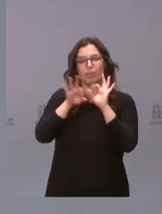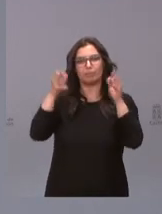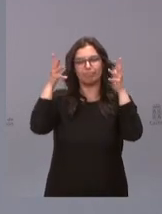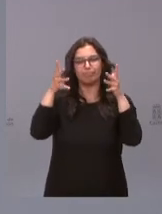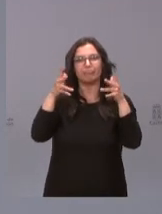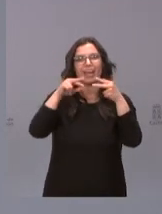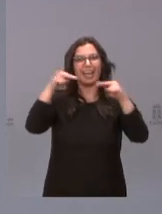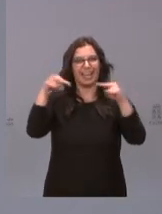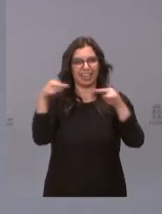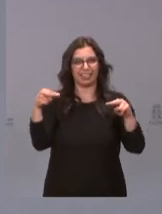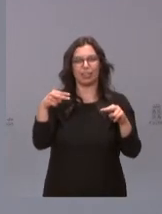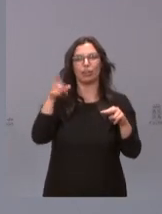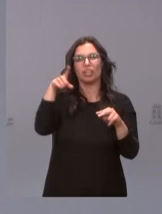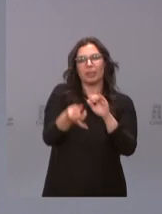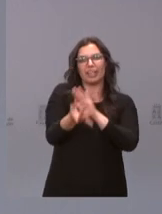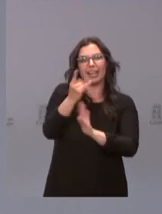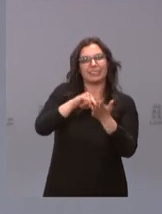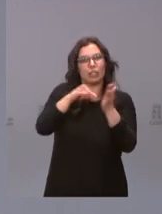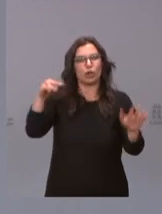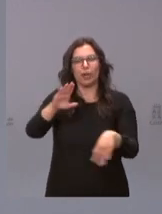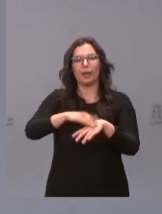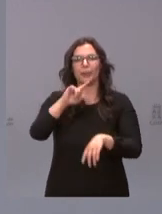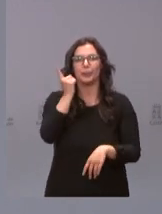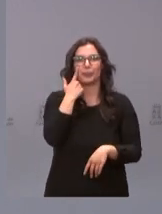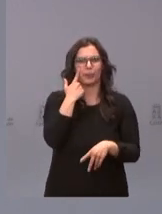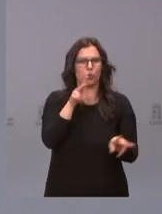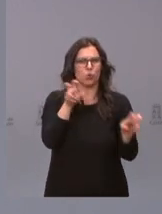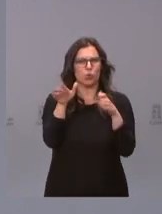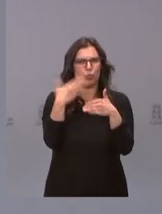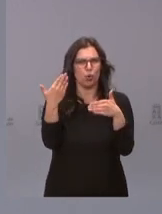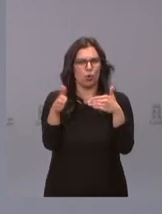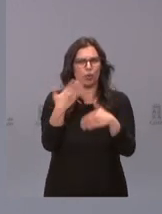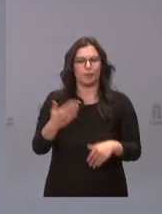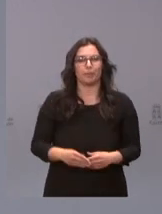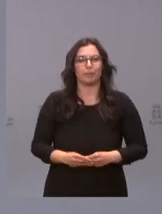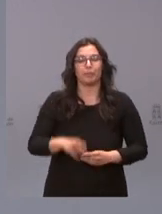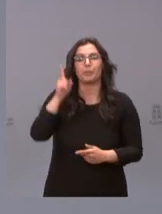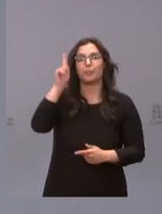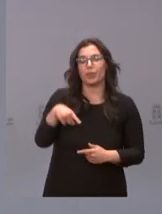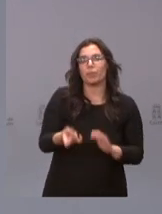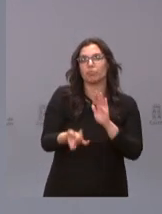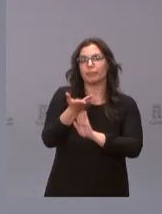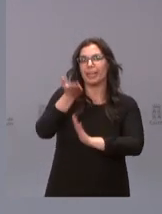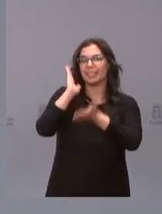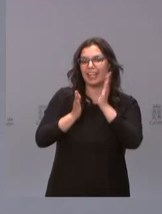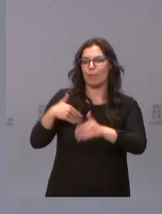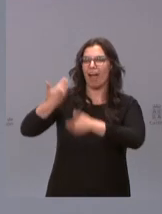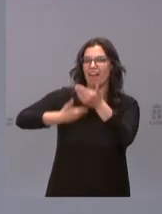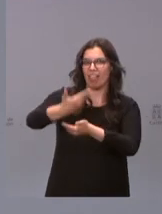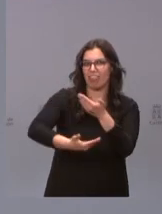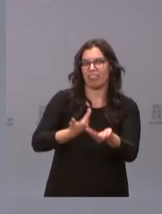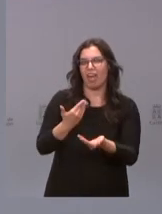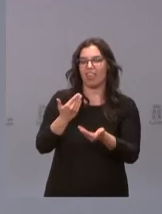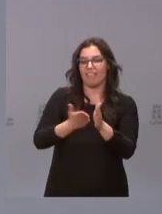implantación de tecnología diagnóstica de última generación o incorporación de terapias avanzadas en un